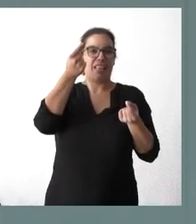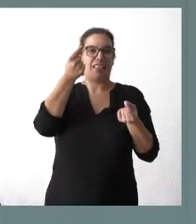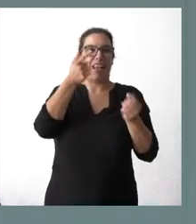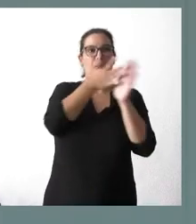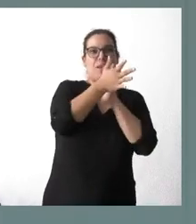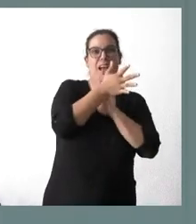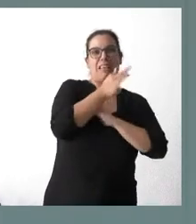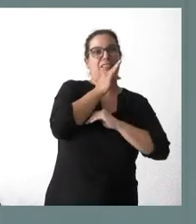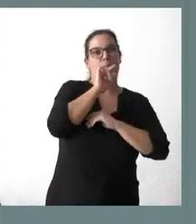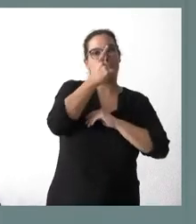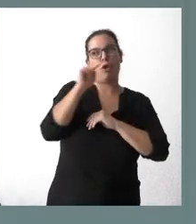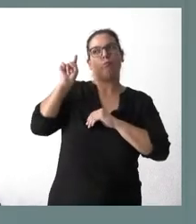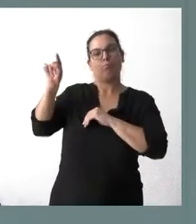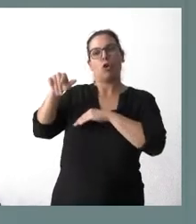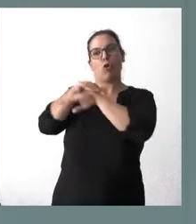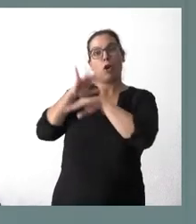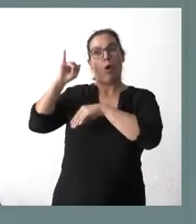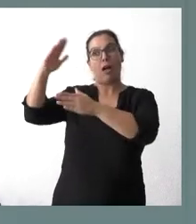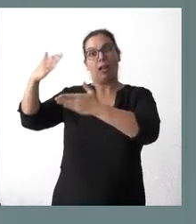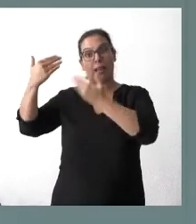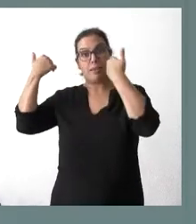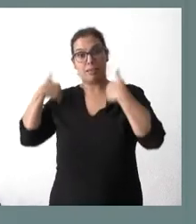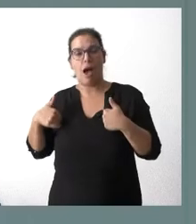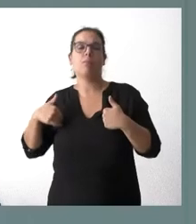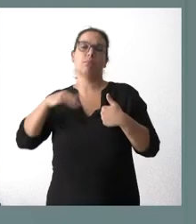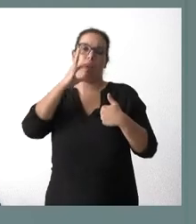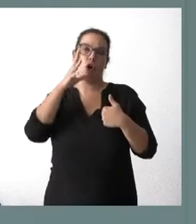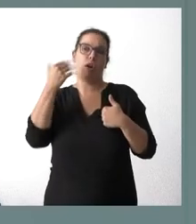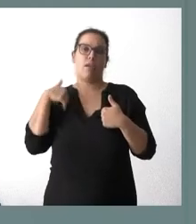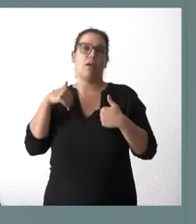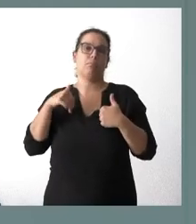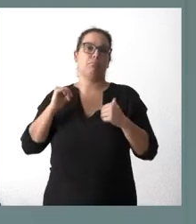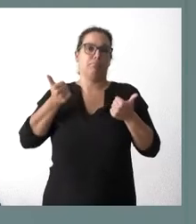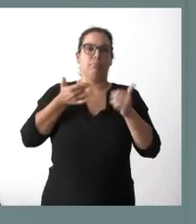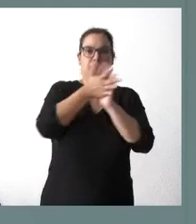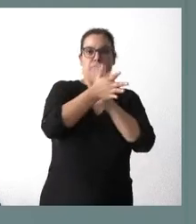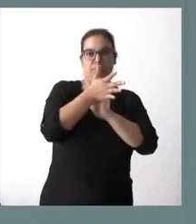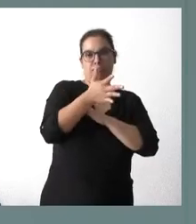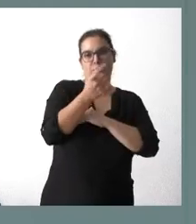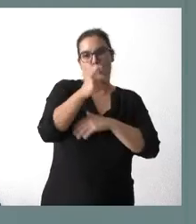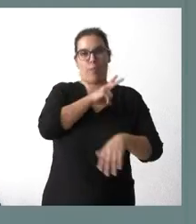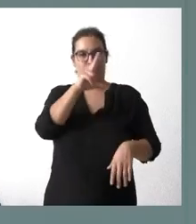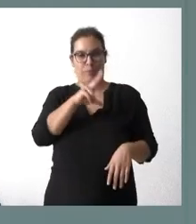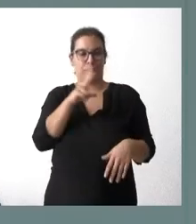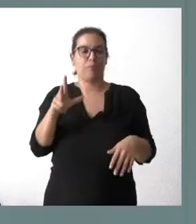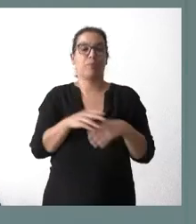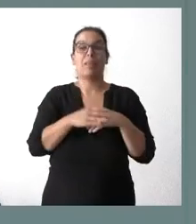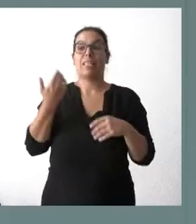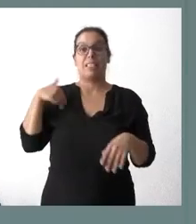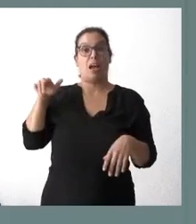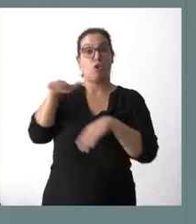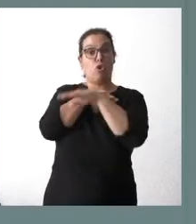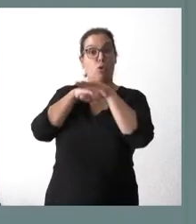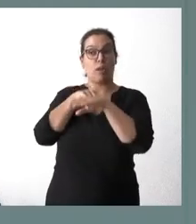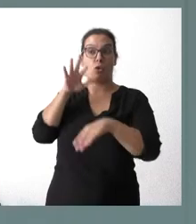constancia fehaciente de que el Gobierno lo había recibido y lo estaba ya estudiando, pero una vez en que esto es así y que su destinatario, que es el Gobierno,